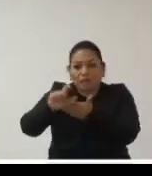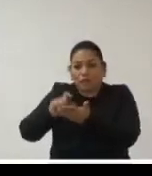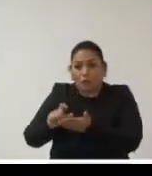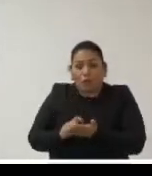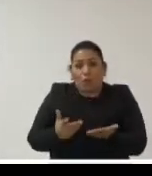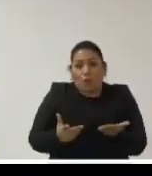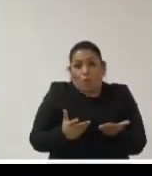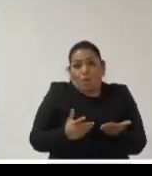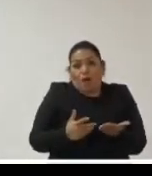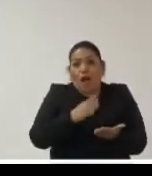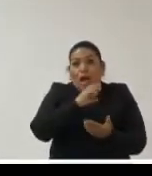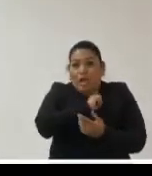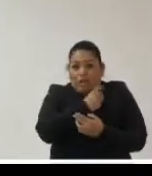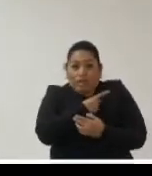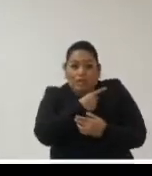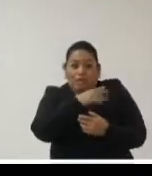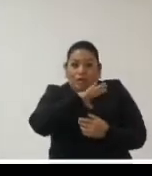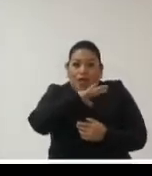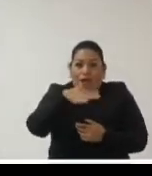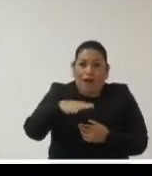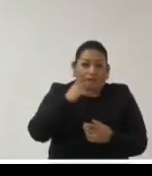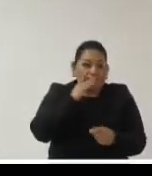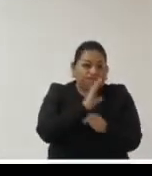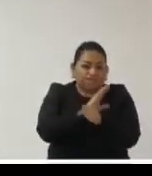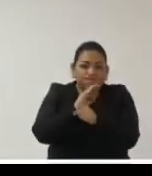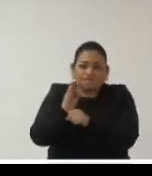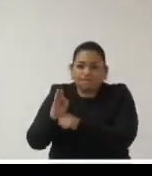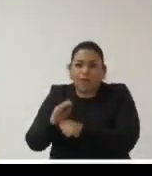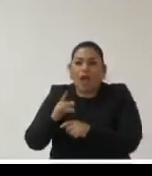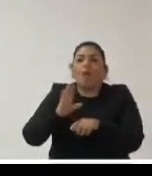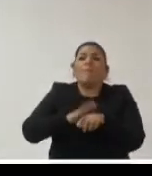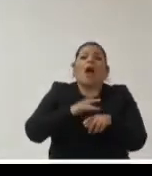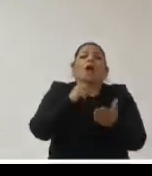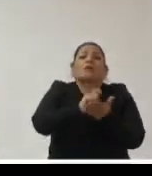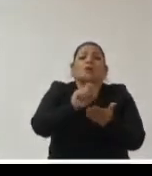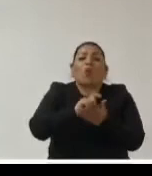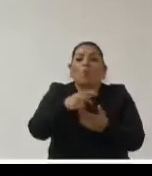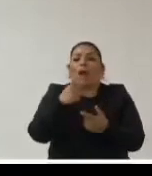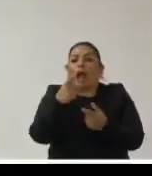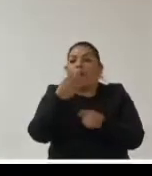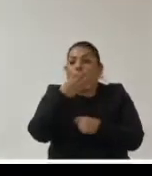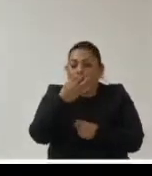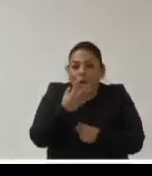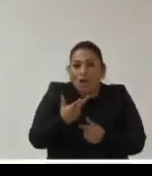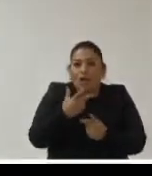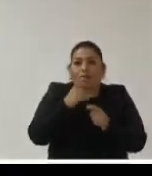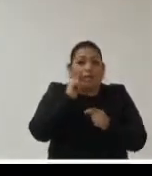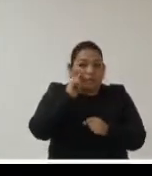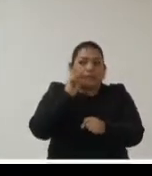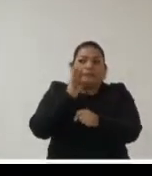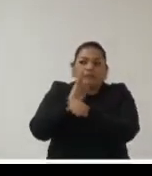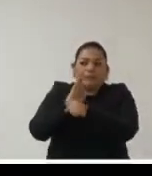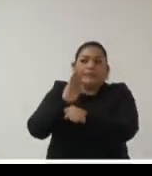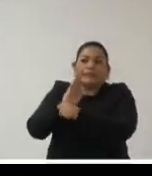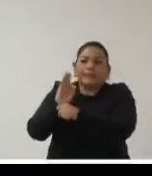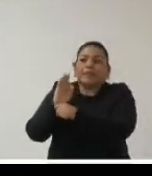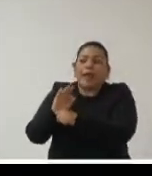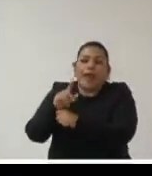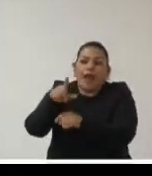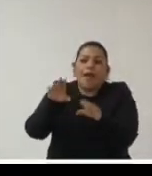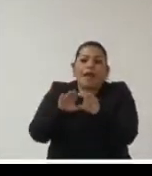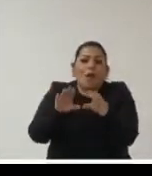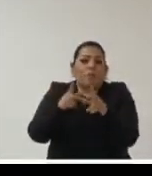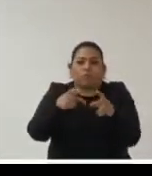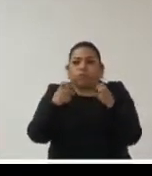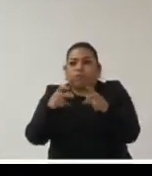general son las que piden por ejemplo más audiencias con las autoridades competentes y ahí hay una posibilidad de generar control social efectivamente sobre